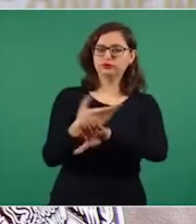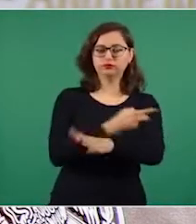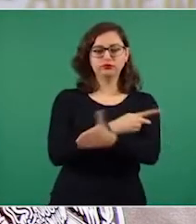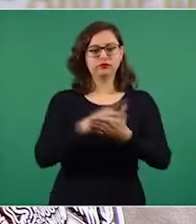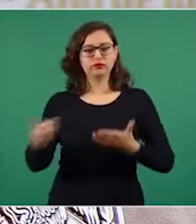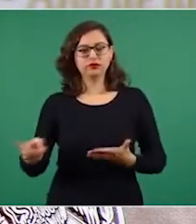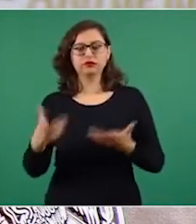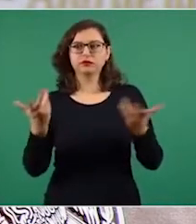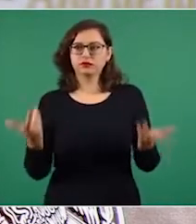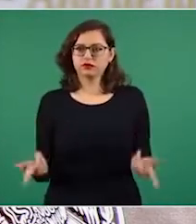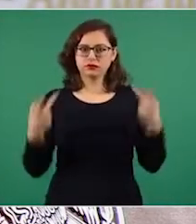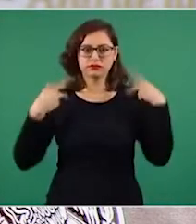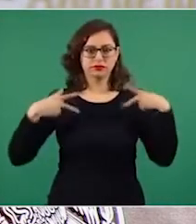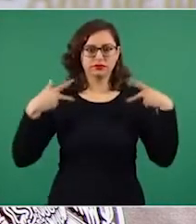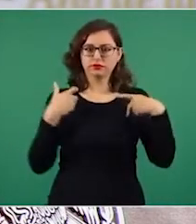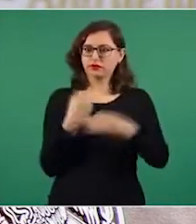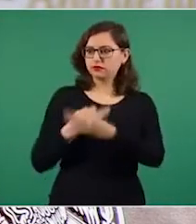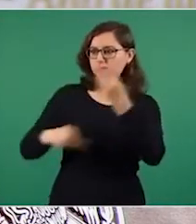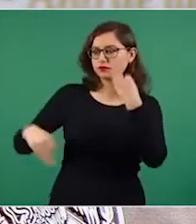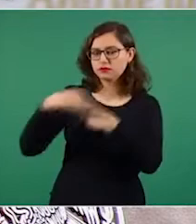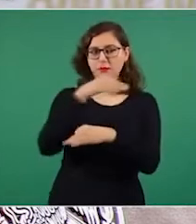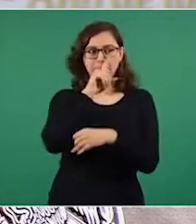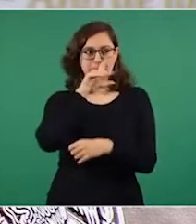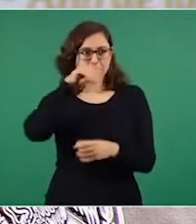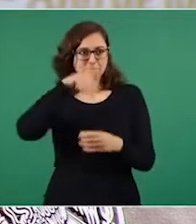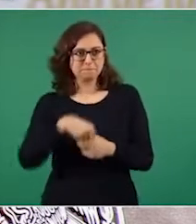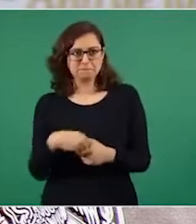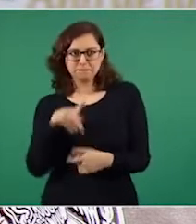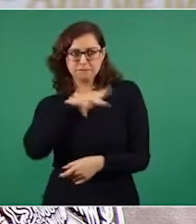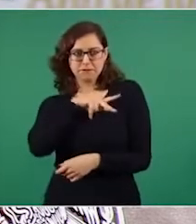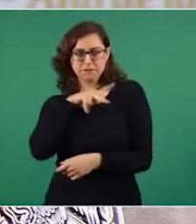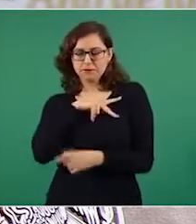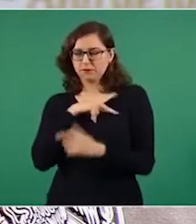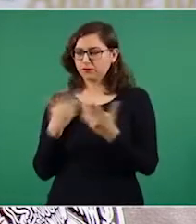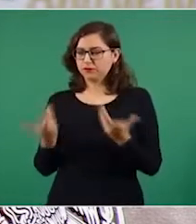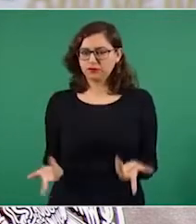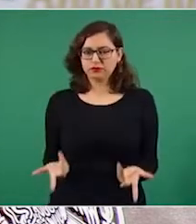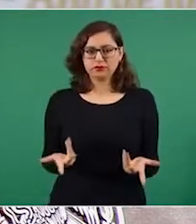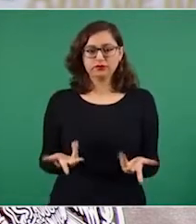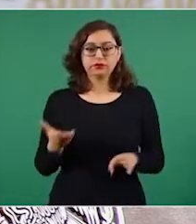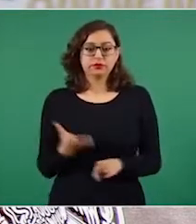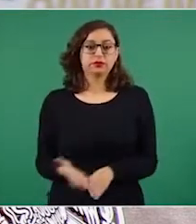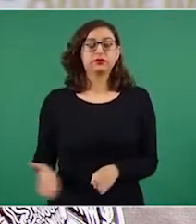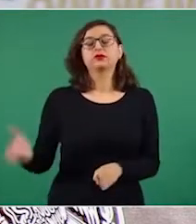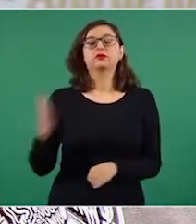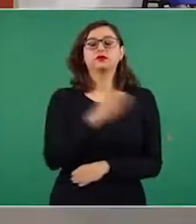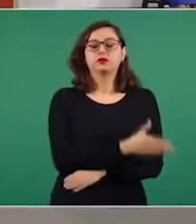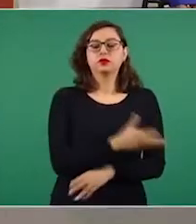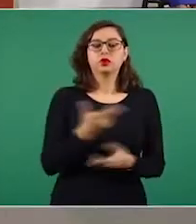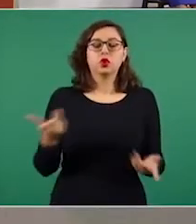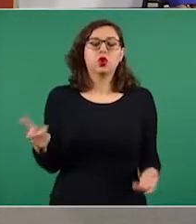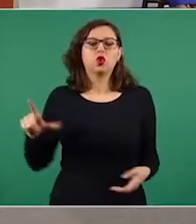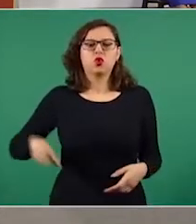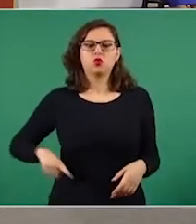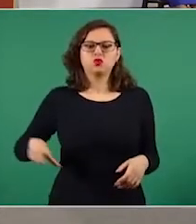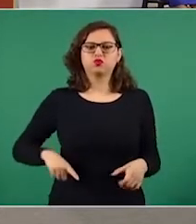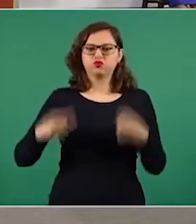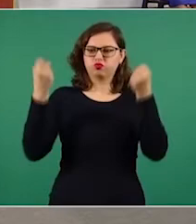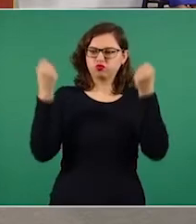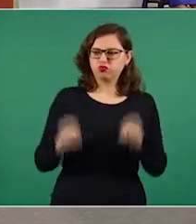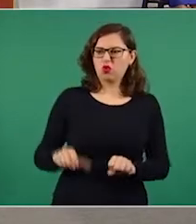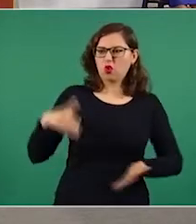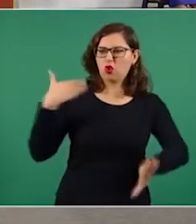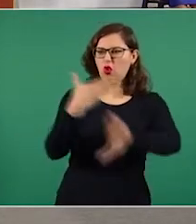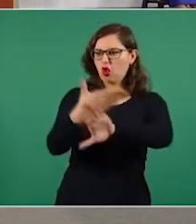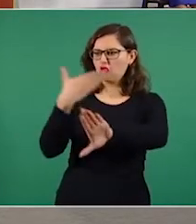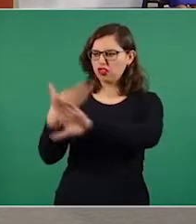derecho a la privacidad que tenemos todas y todos. Sólo un gobierno autoritario que le tiene miedo a la gente puede vigilar a los